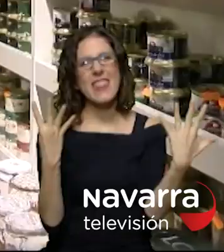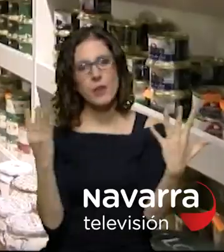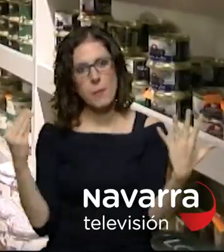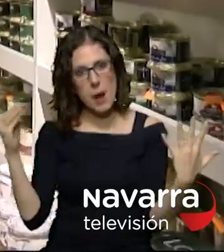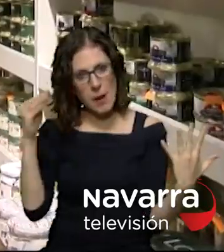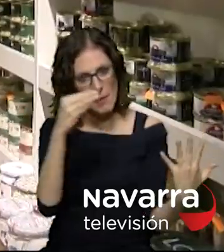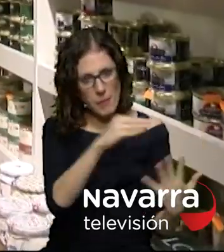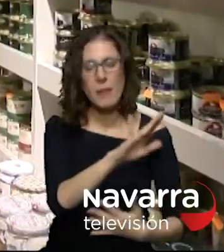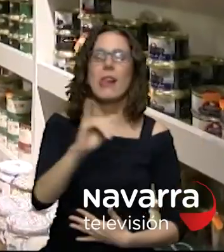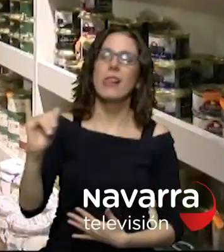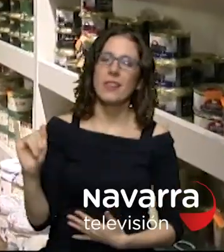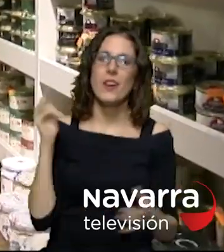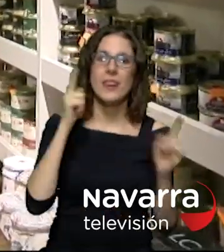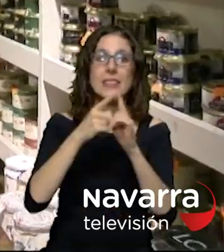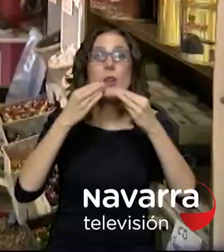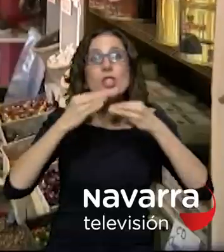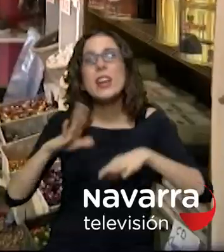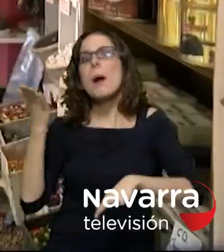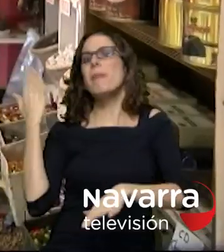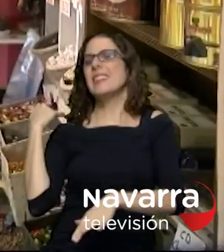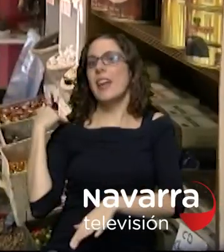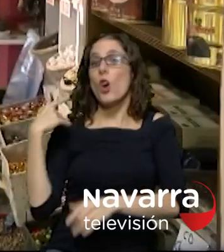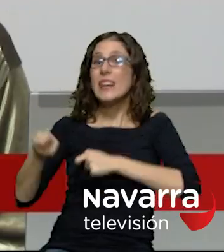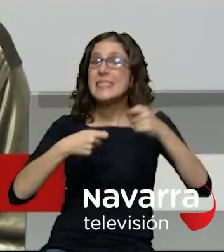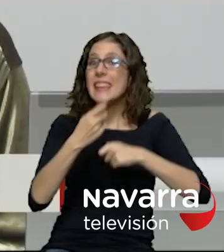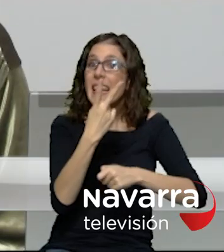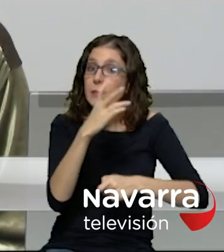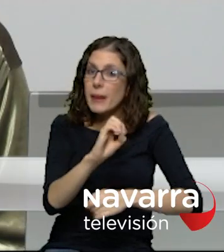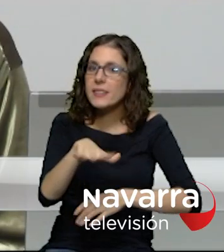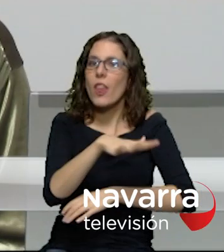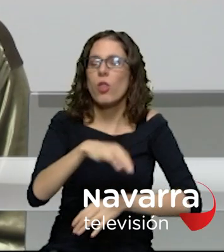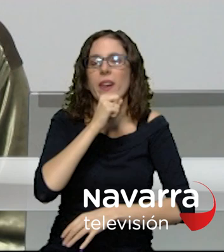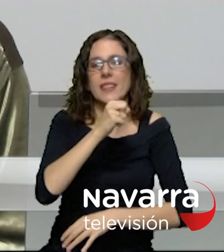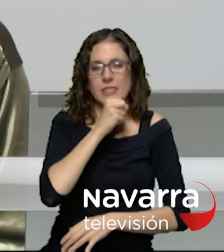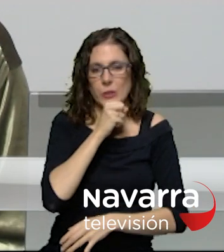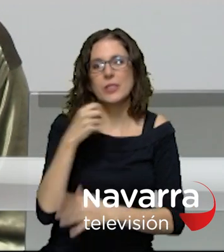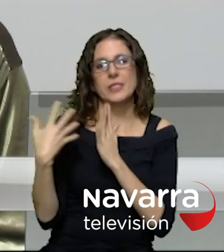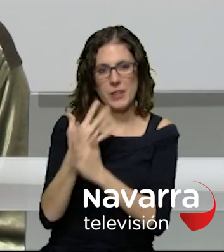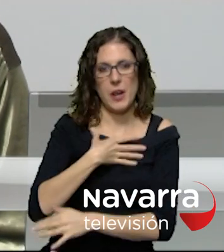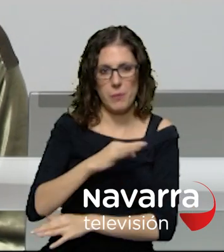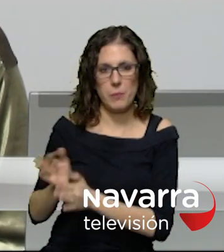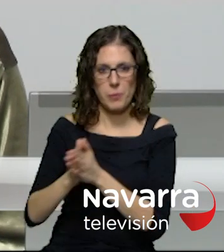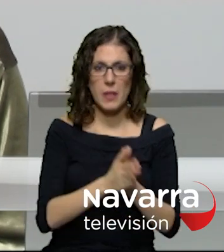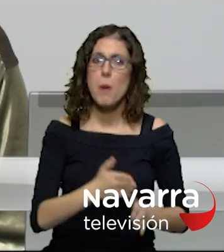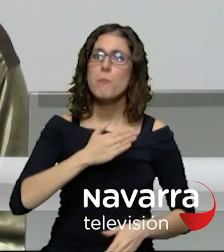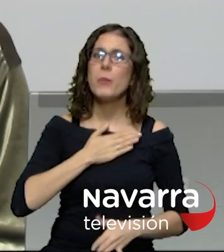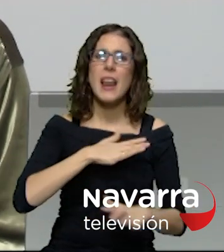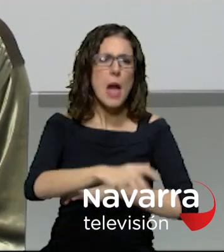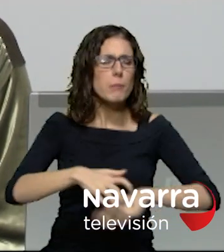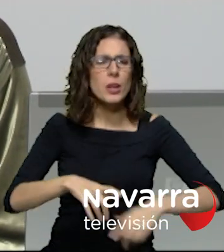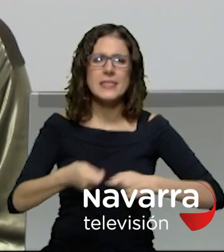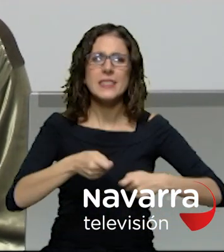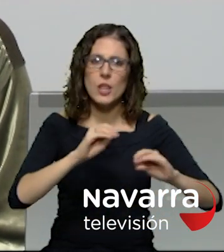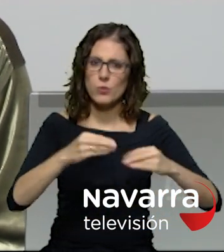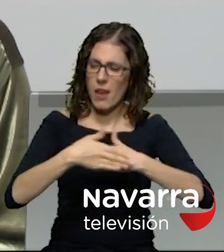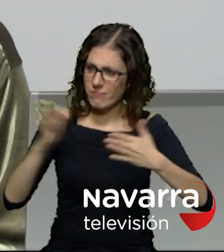la historia del pasado de 20 comercios situados en el casco antiguo y la verdad es que la mayoría de propietarios han abierto las puertas de sus tiendas y me han contado